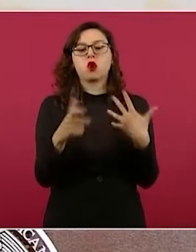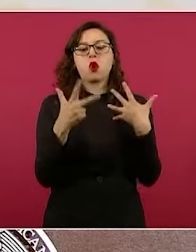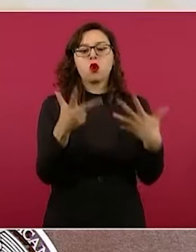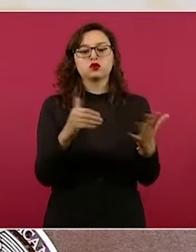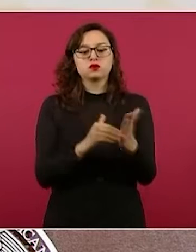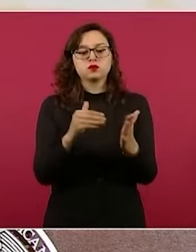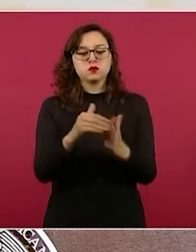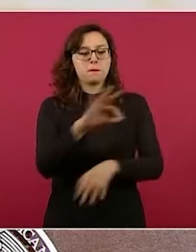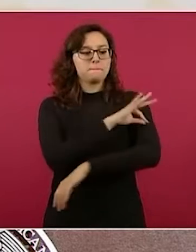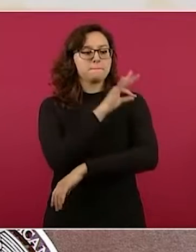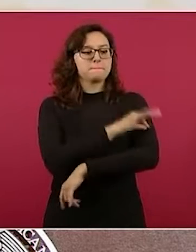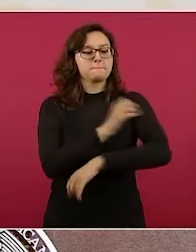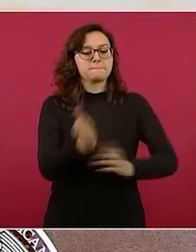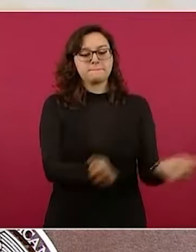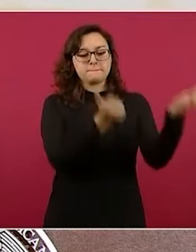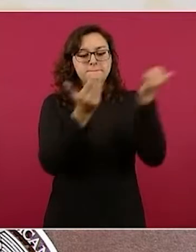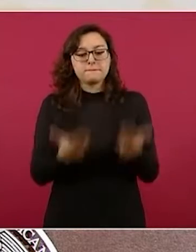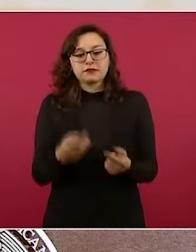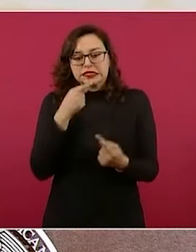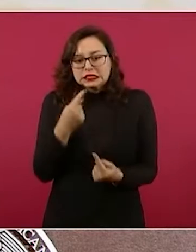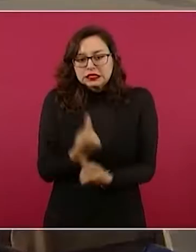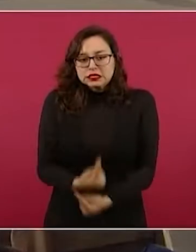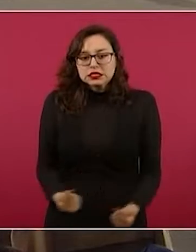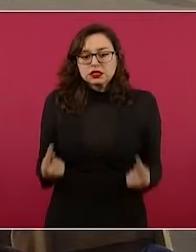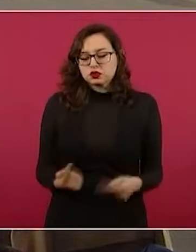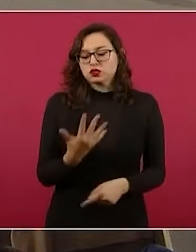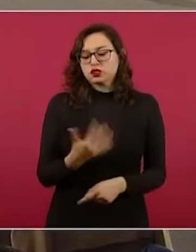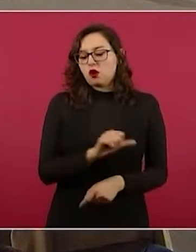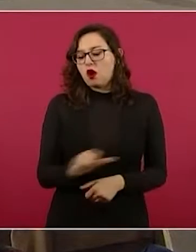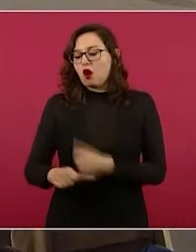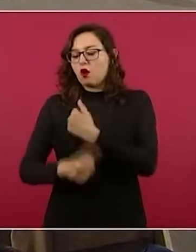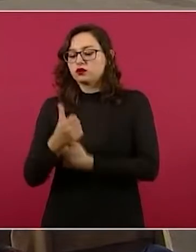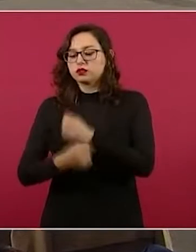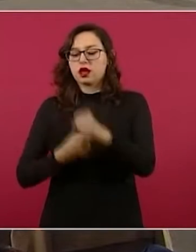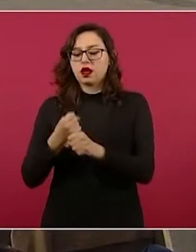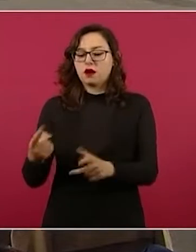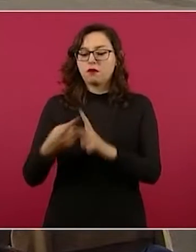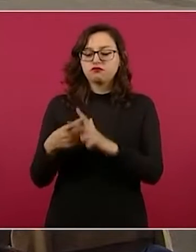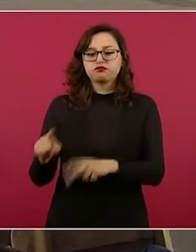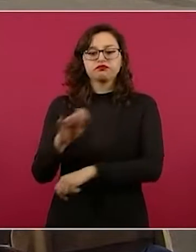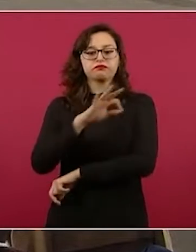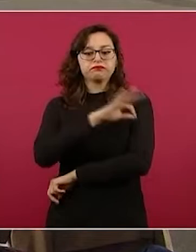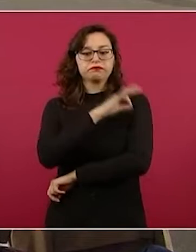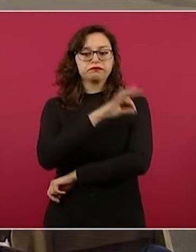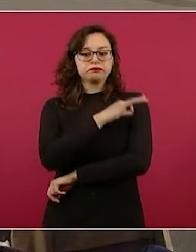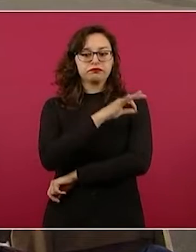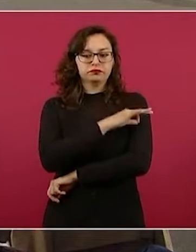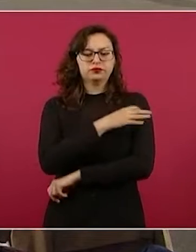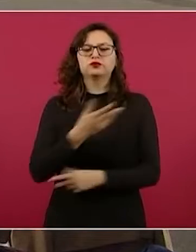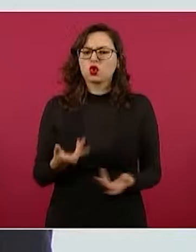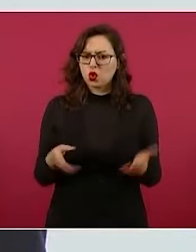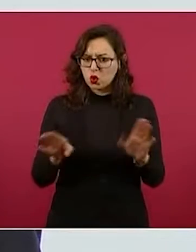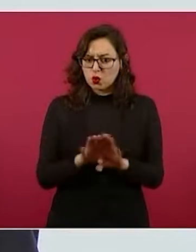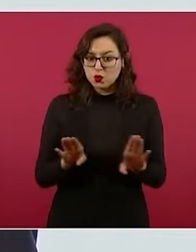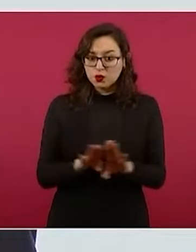dosis que nos permitirán iniciar este proceso de vacunación. ¿Cómo va a funcionar? Se va a ir activando por municipios.